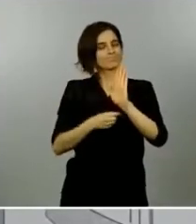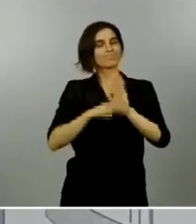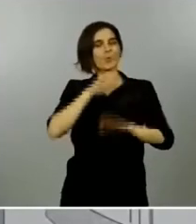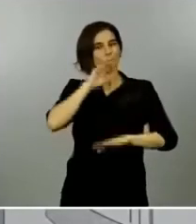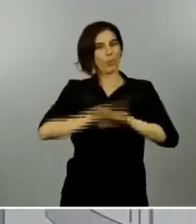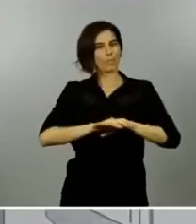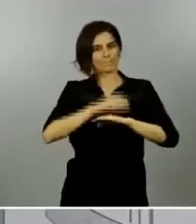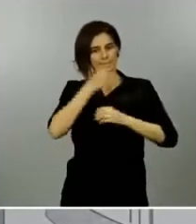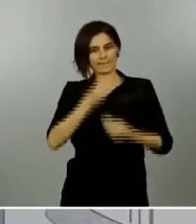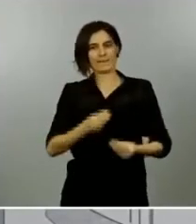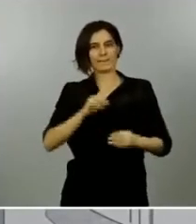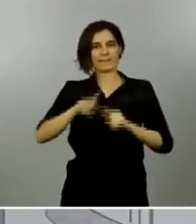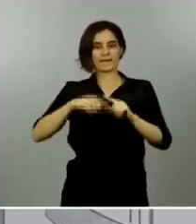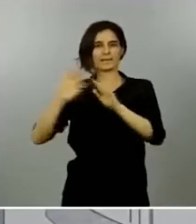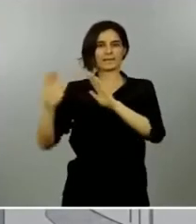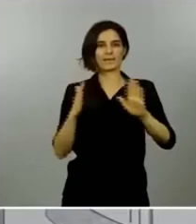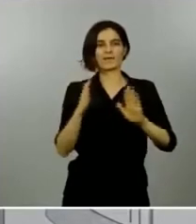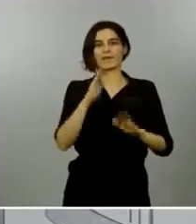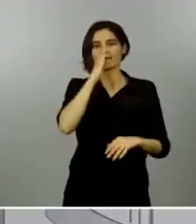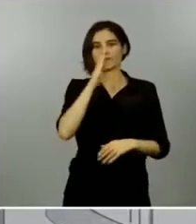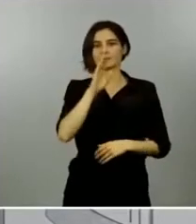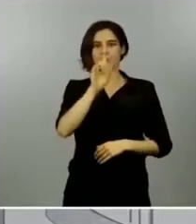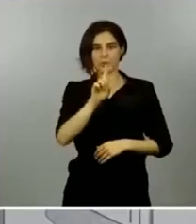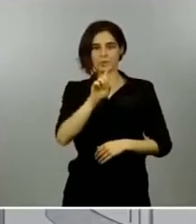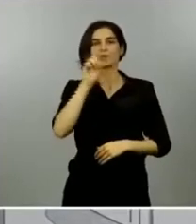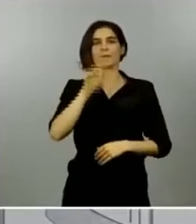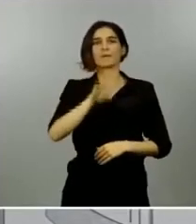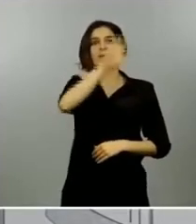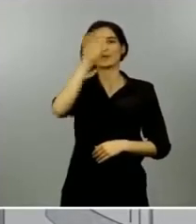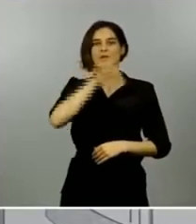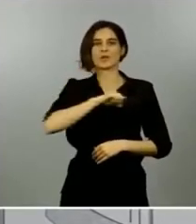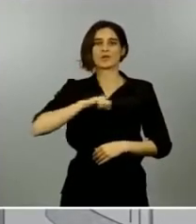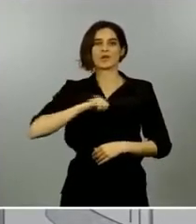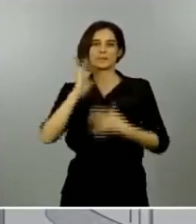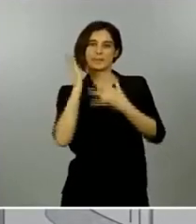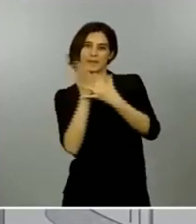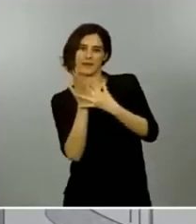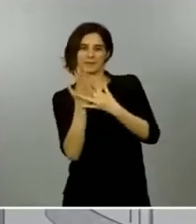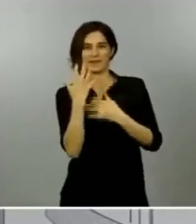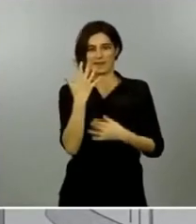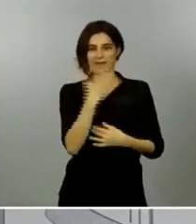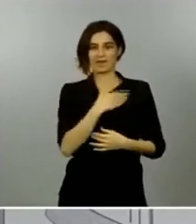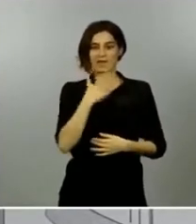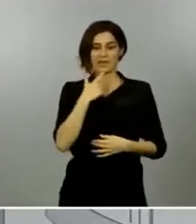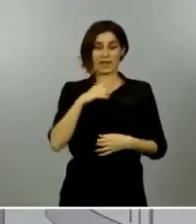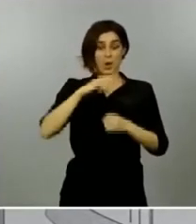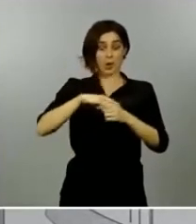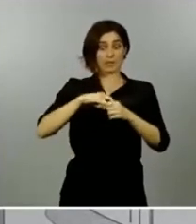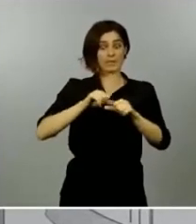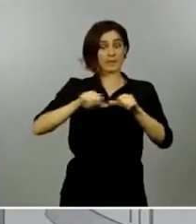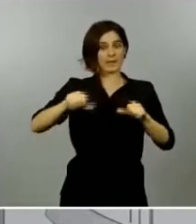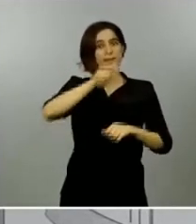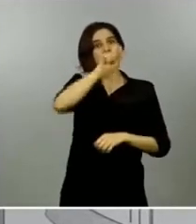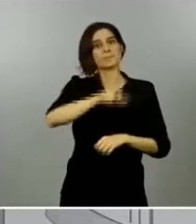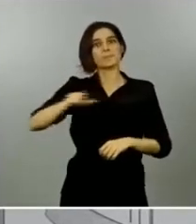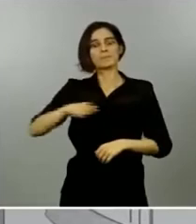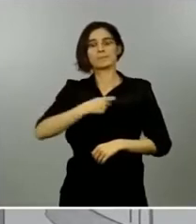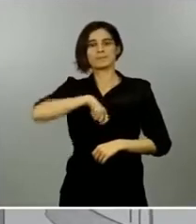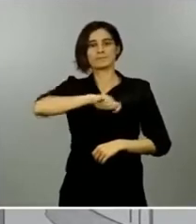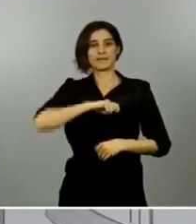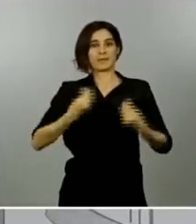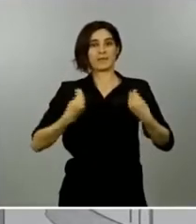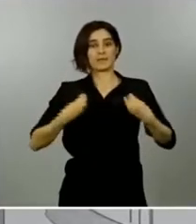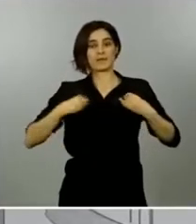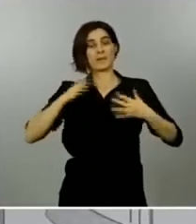también parcialmente otras 5 comunidades autónomas. En total, desde este mismo lunes, algo más de la mitad de la población española podrán, entre otras cuestiones,